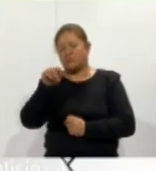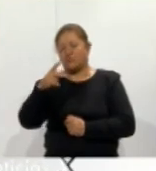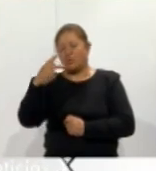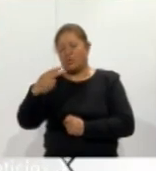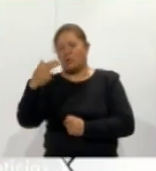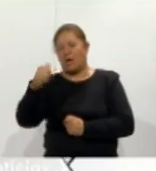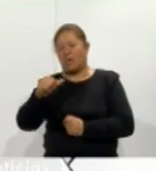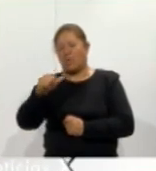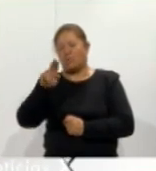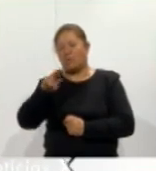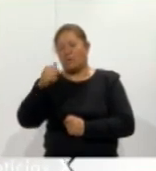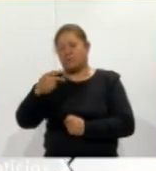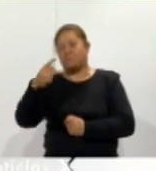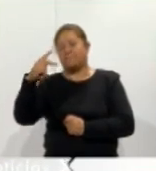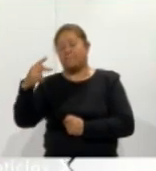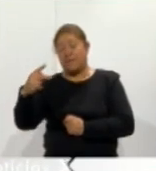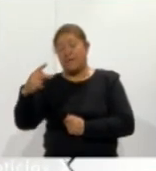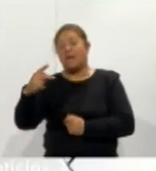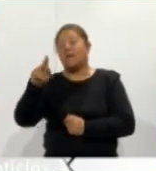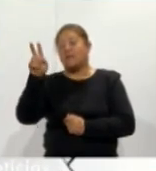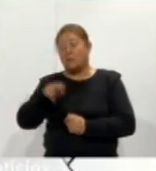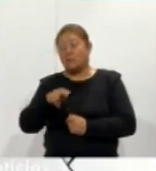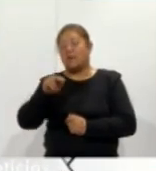información de Ana Sánchez coracid noticias